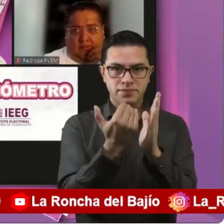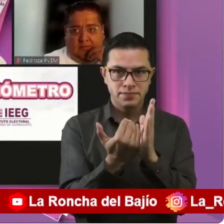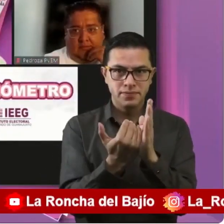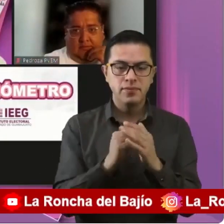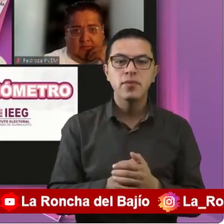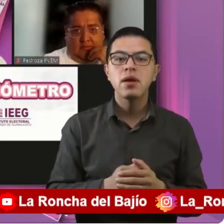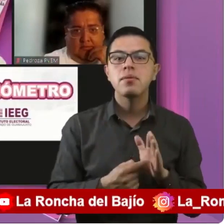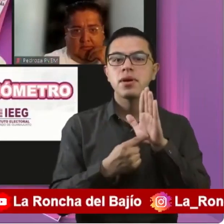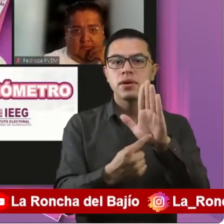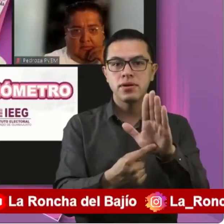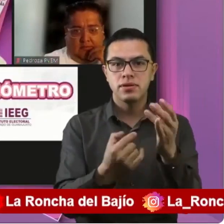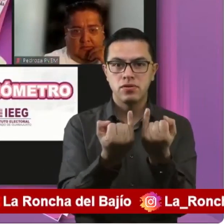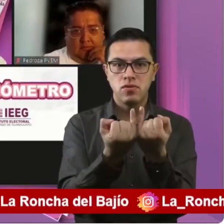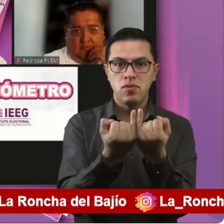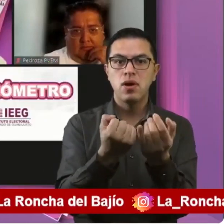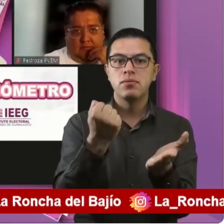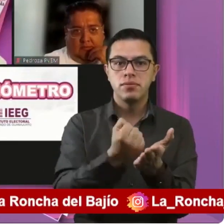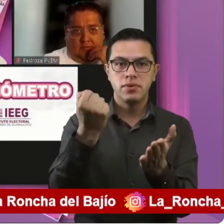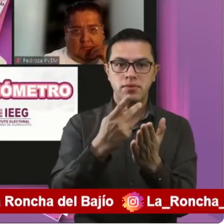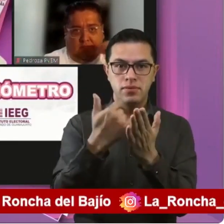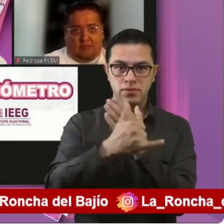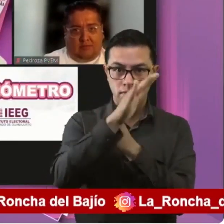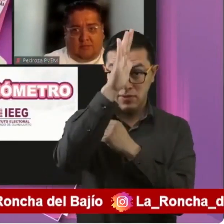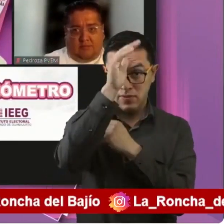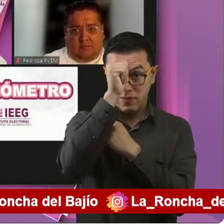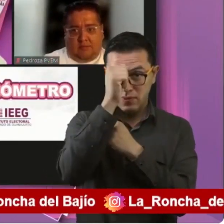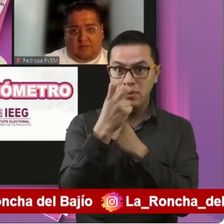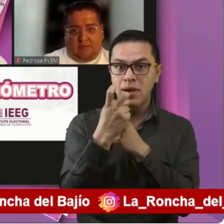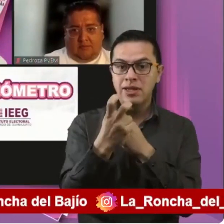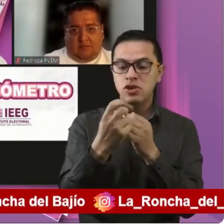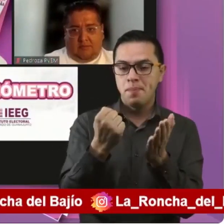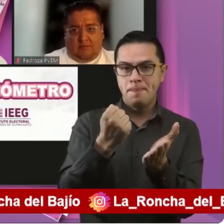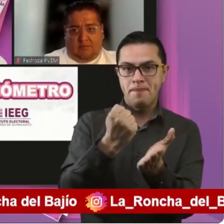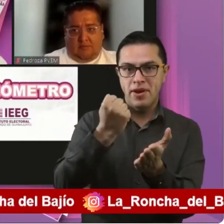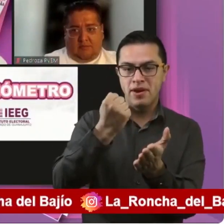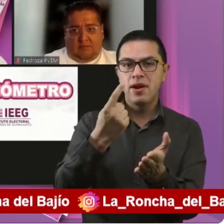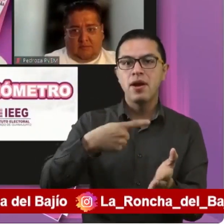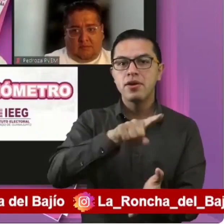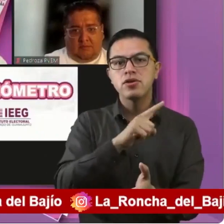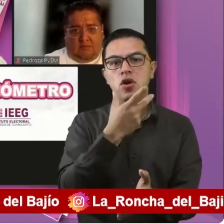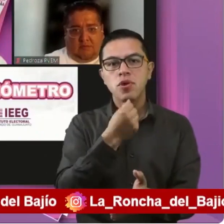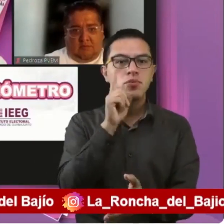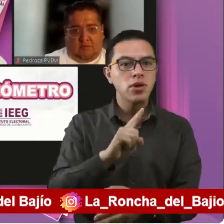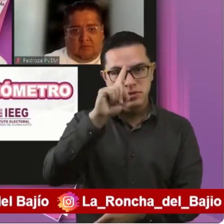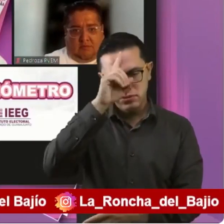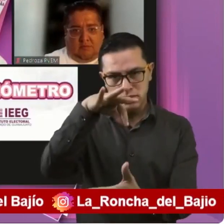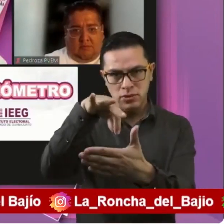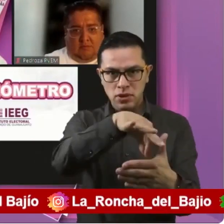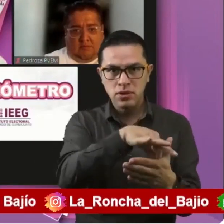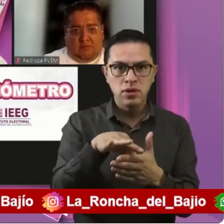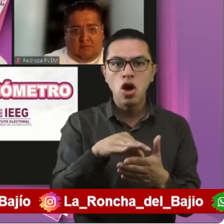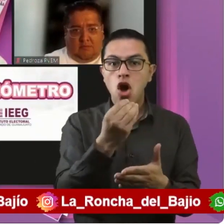2024. Asimismo, por mayoría de votos, se aprobó la producción y distribución del material electoral